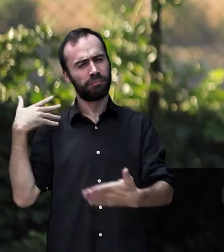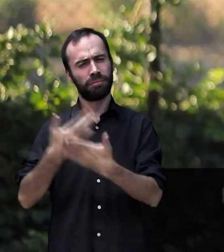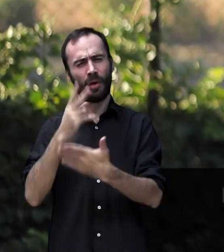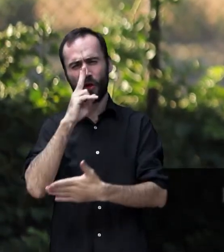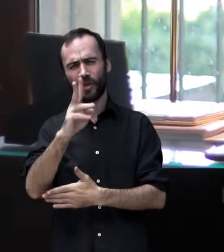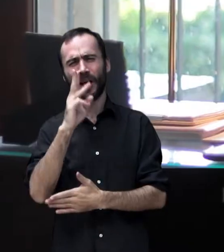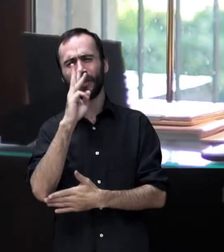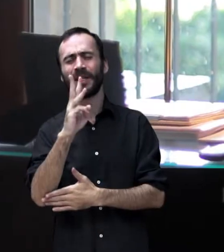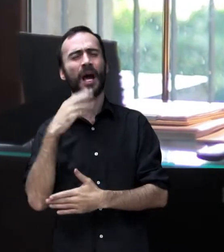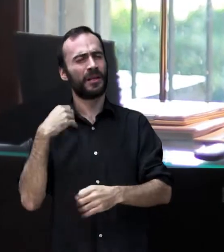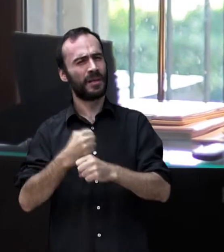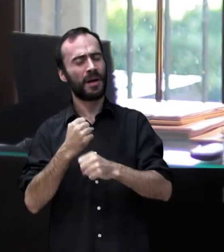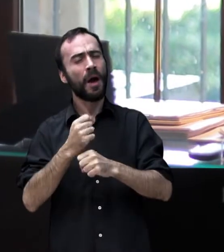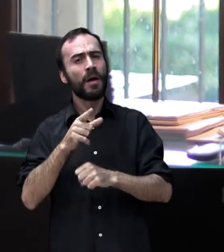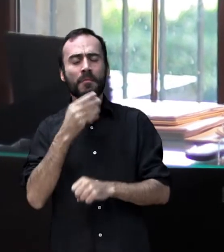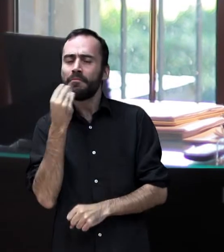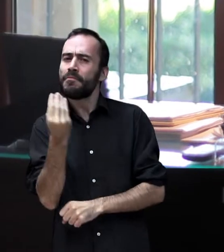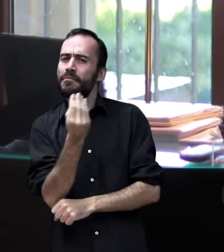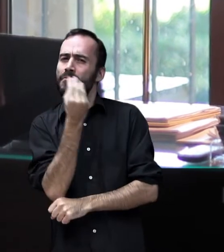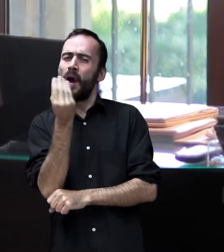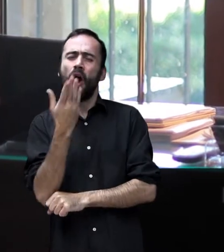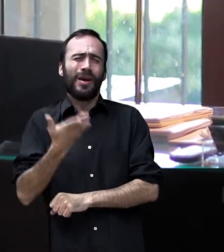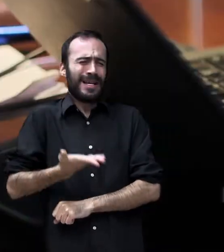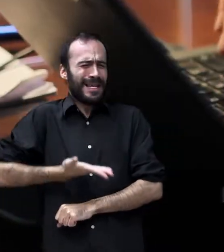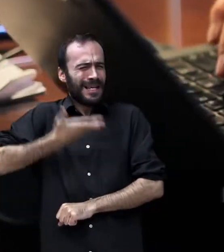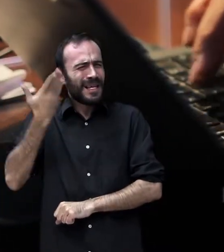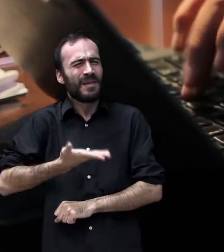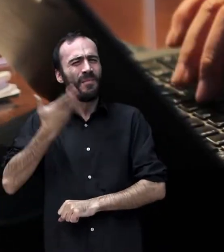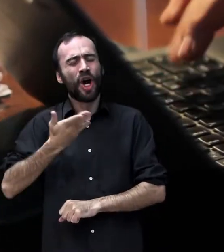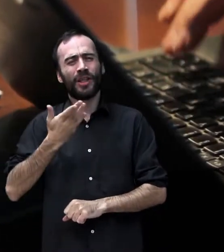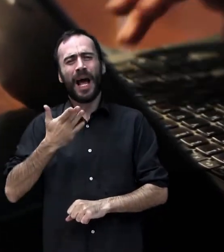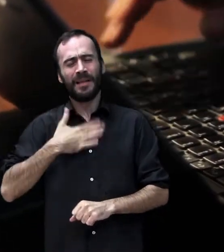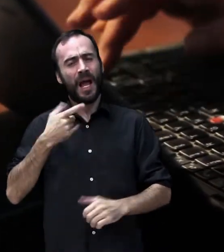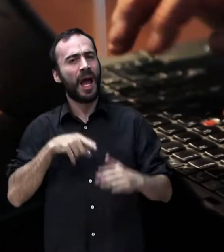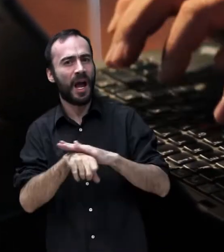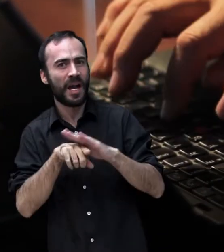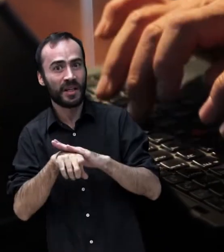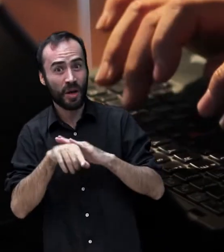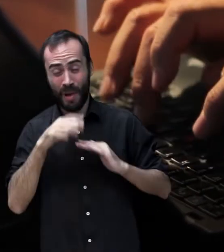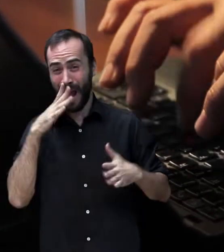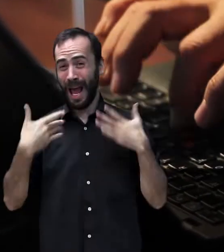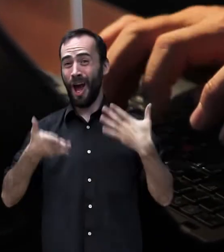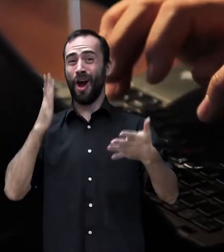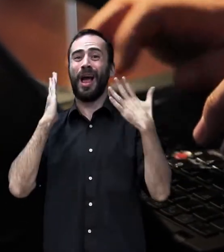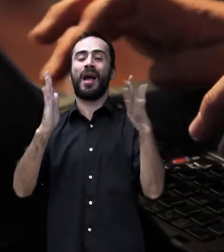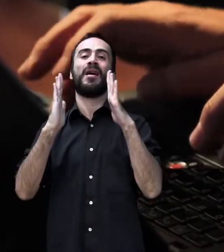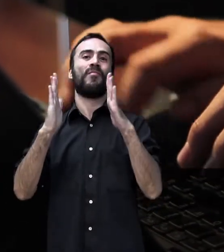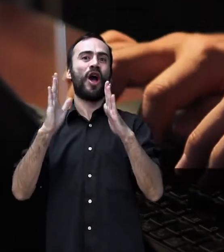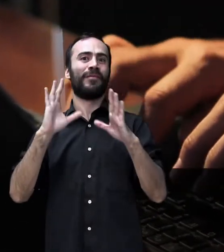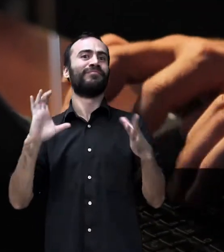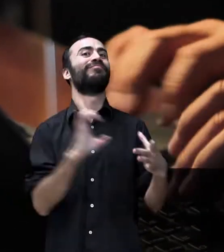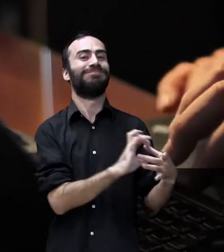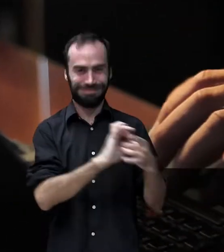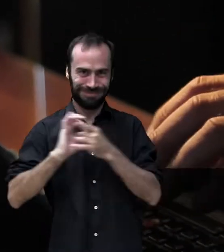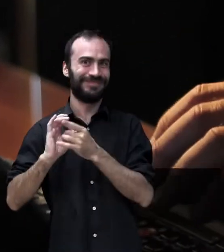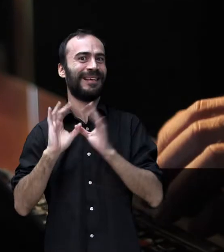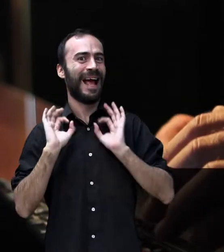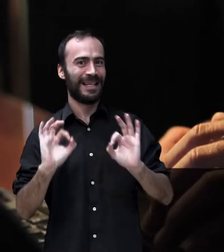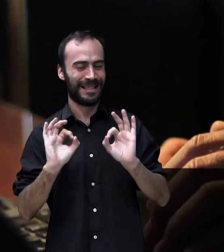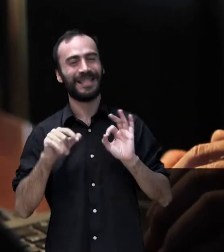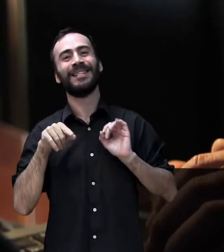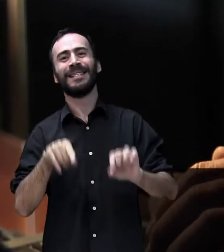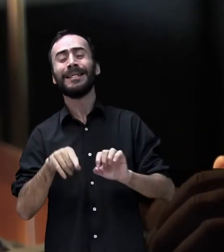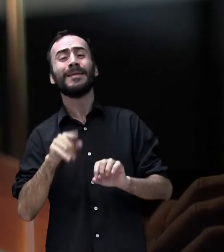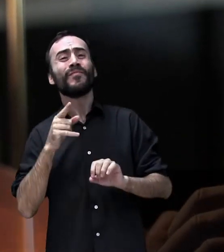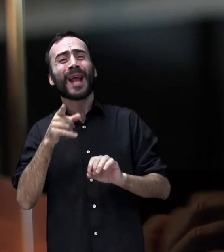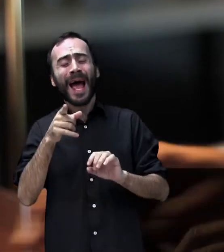dos o tres años, ha supuesto una mejora importantísima en nuestra gestión. Para nosotros, en la era que nos movemos, no podría ser de otra manera. Trabajar con una